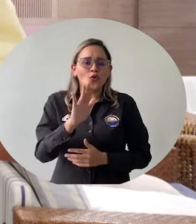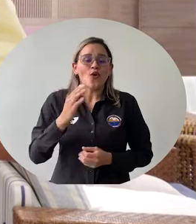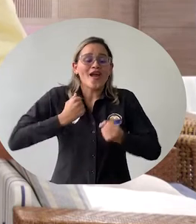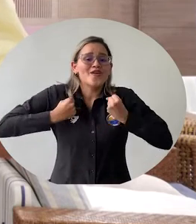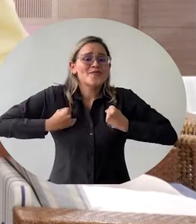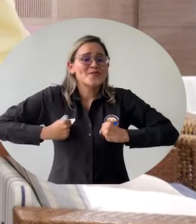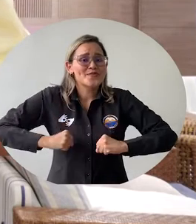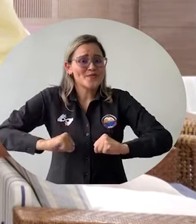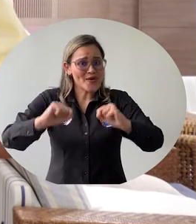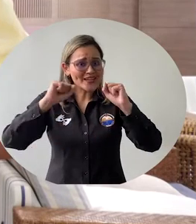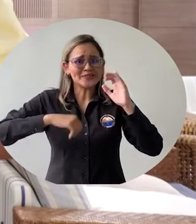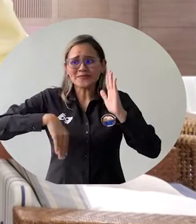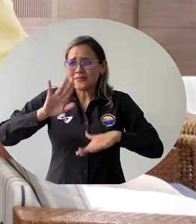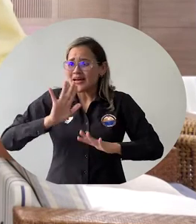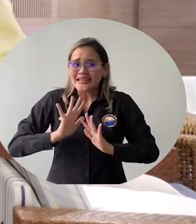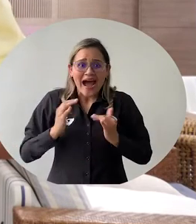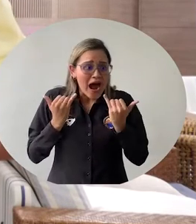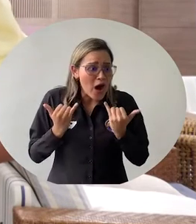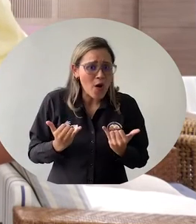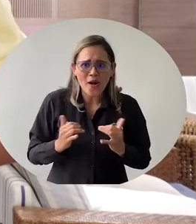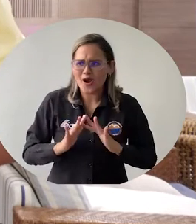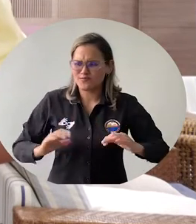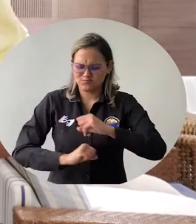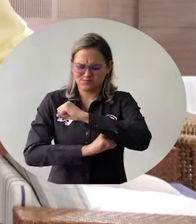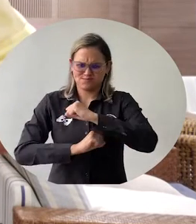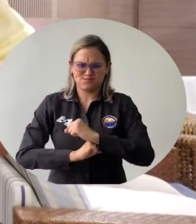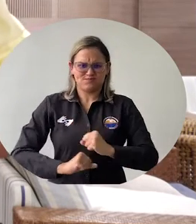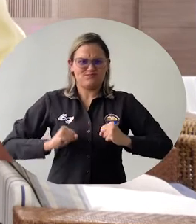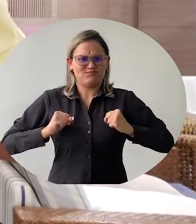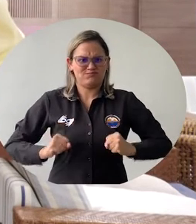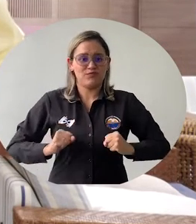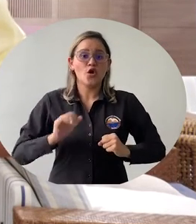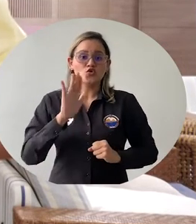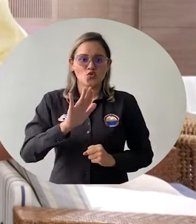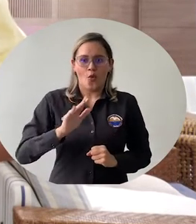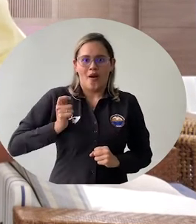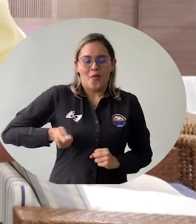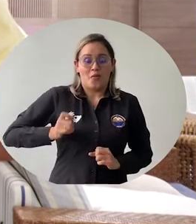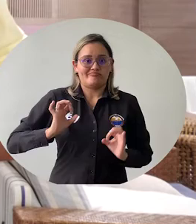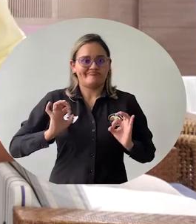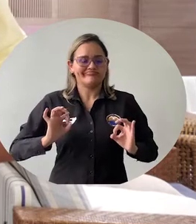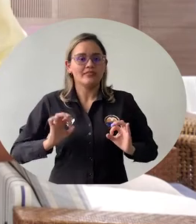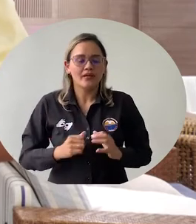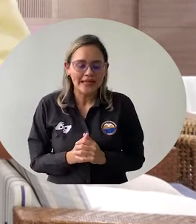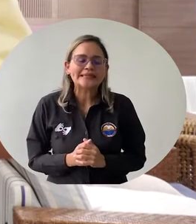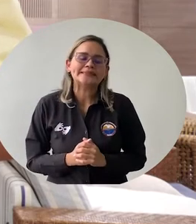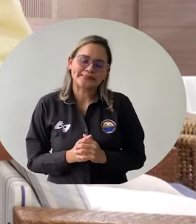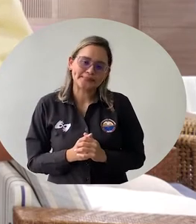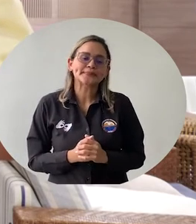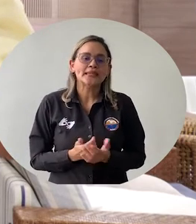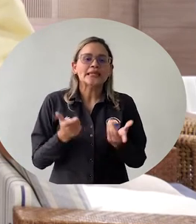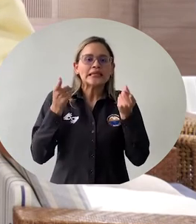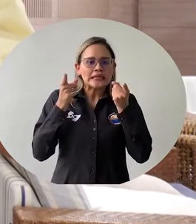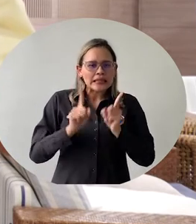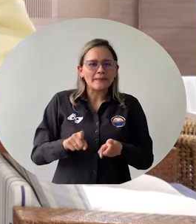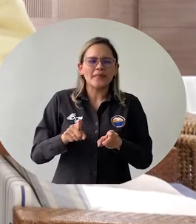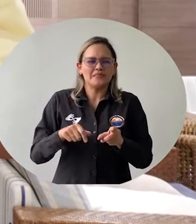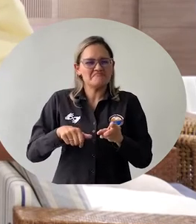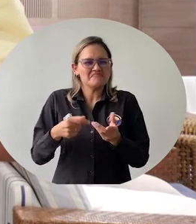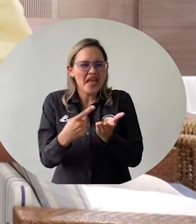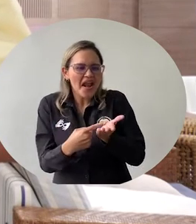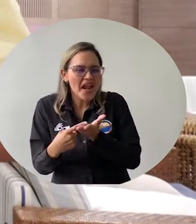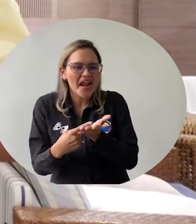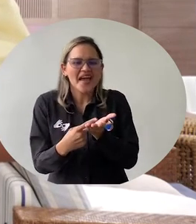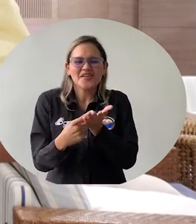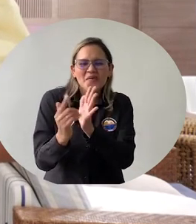que se han realizado para que el programa hoy en día se haya fortalecido o esté al nivel en el que está. También pues para